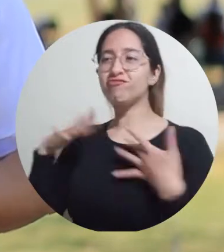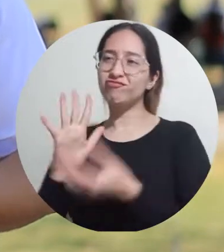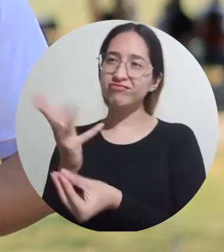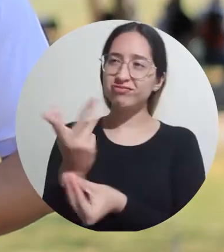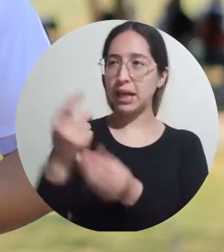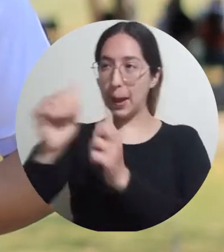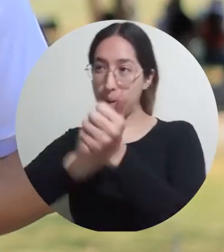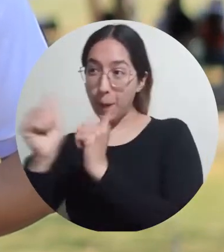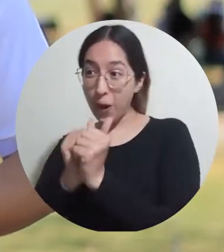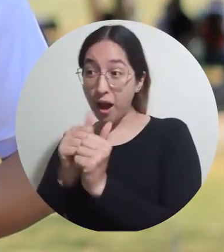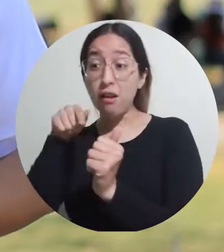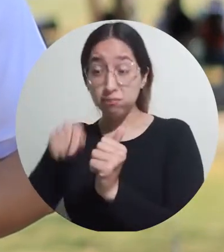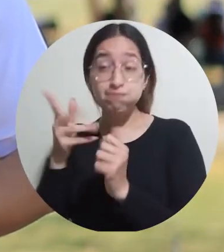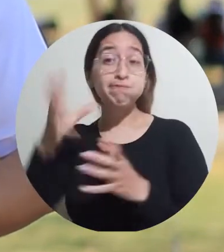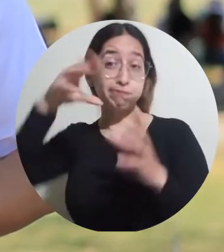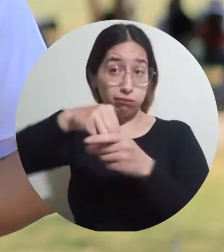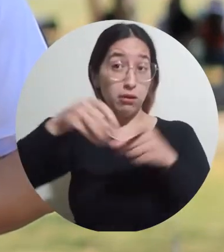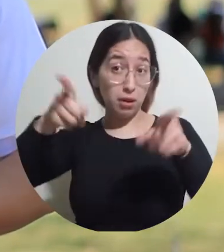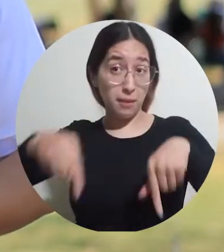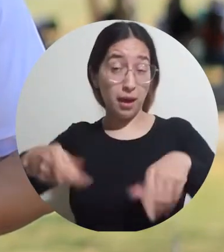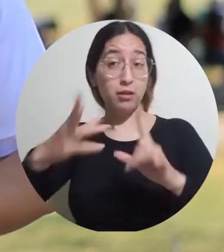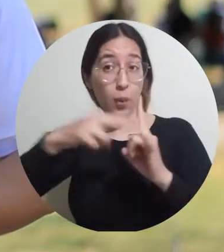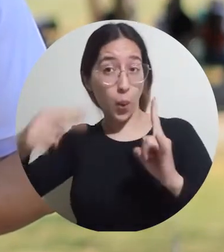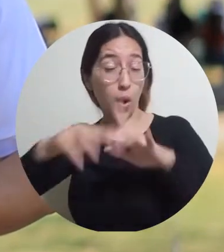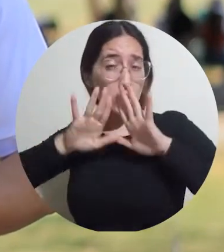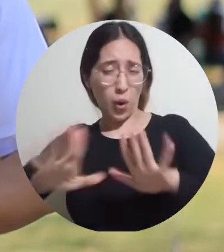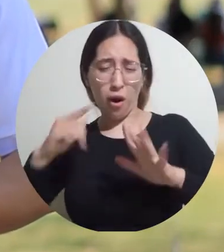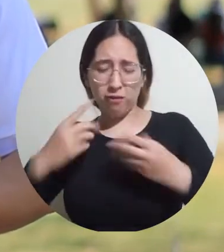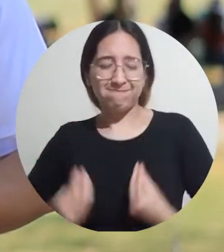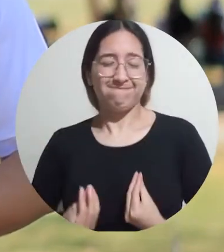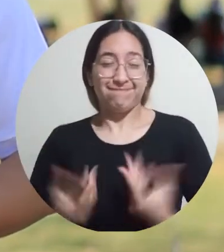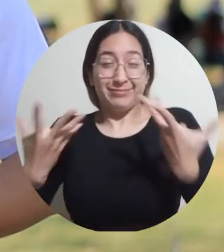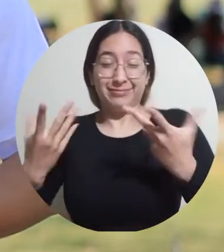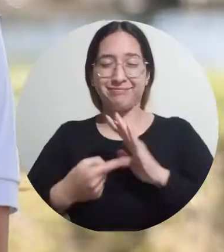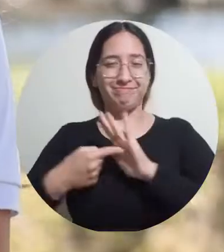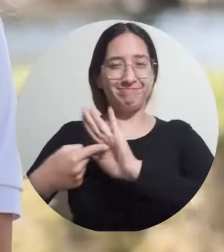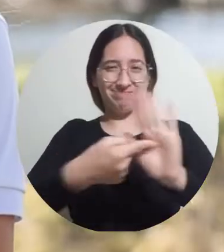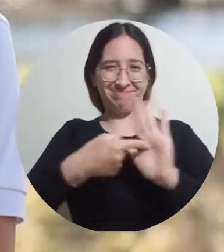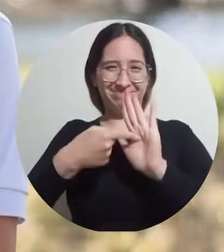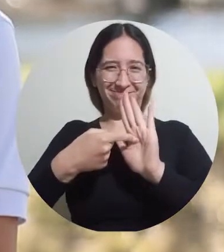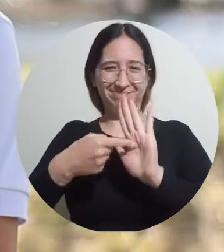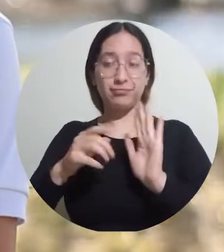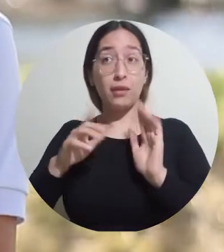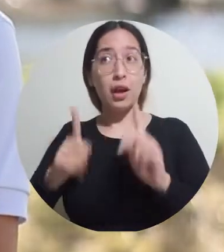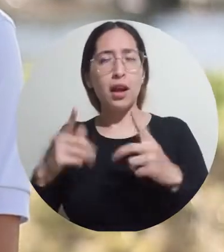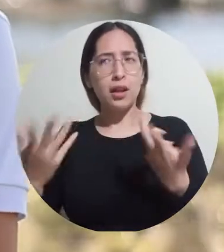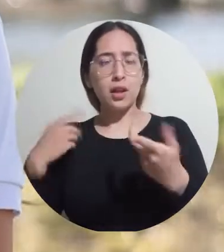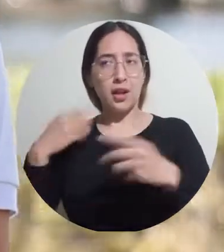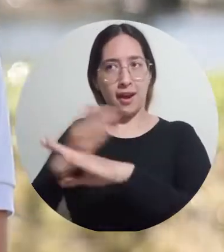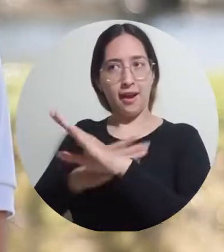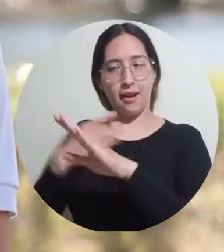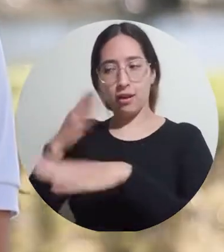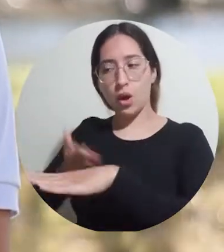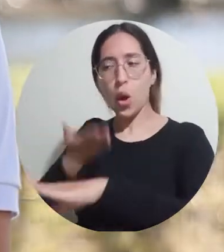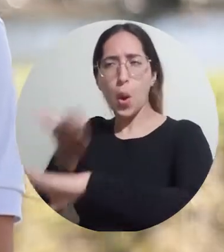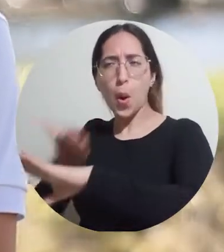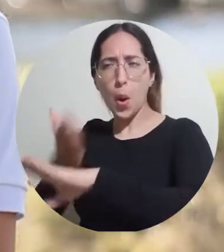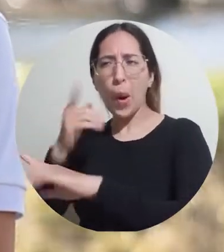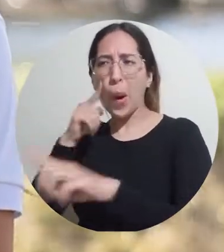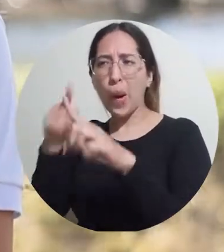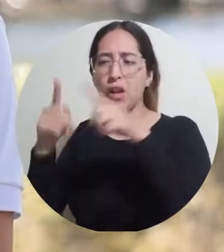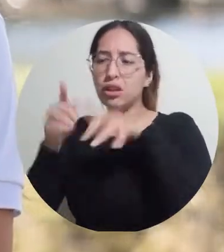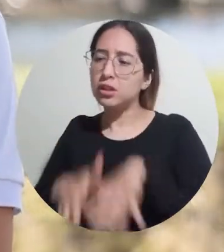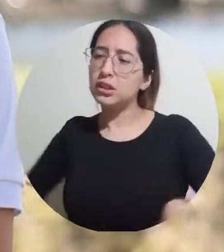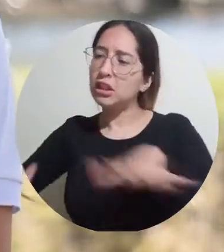los deportes también hacen parte de la dinámica que le da vida a Uni Magdalena. Como parte de una iniciativa para promover los espacios de